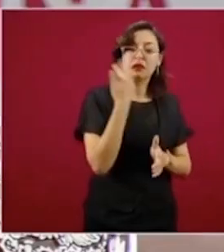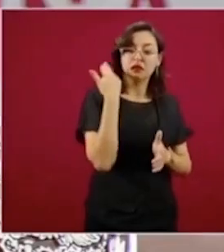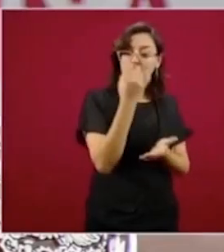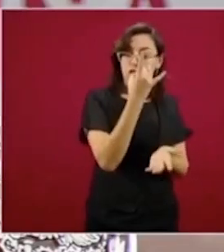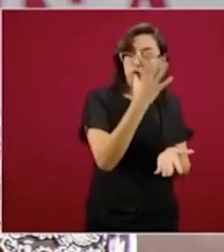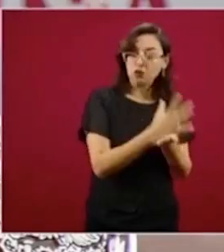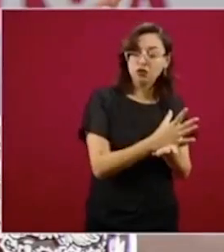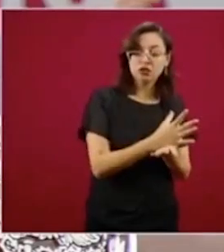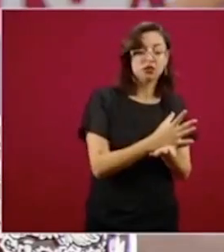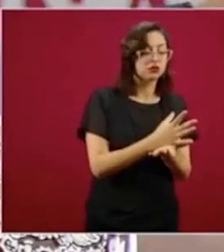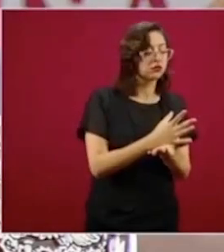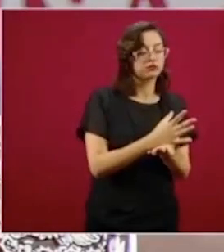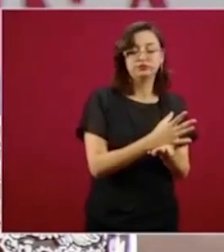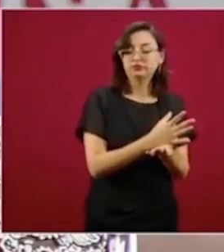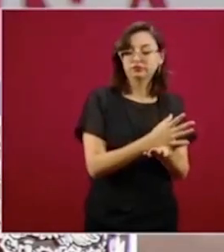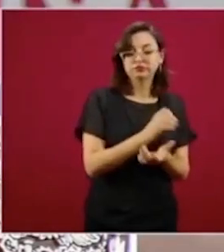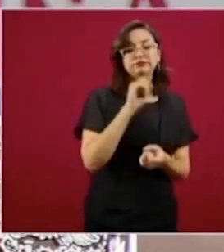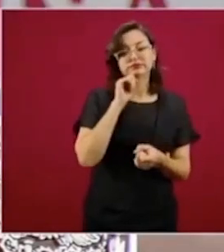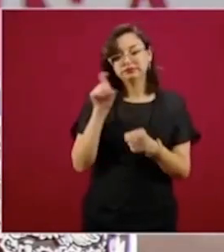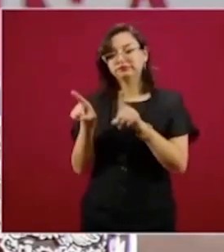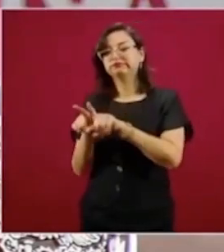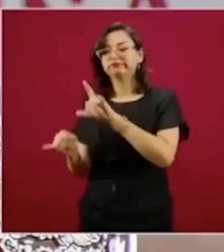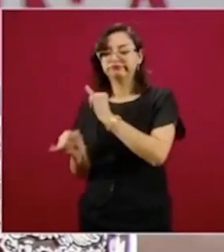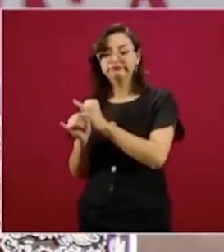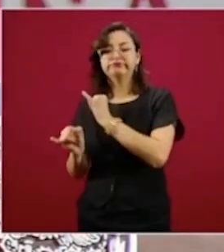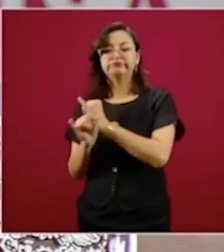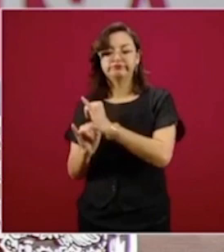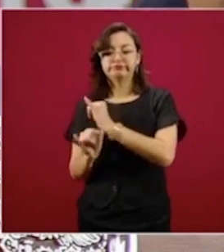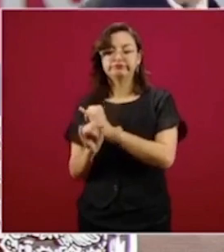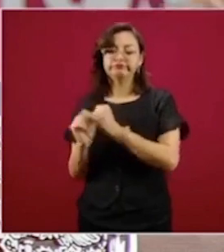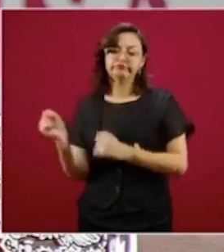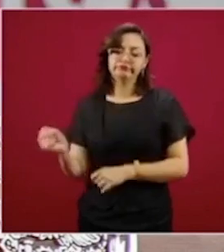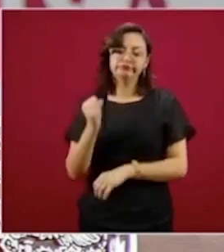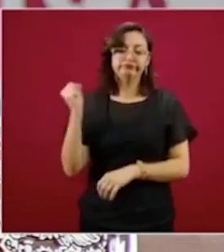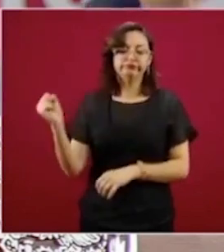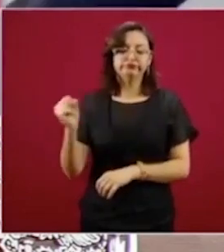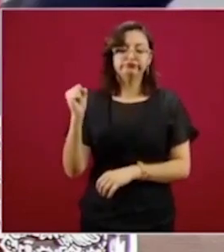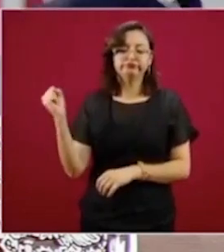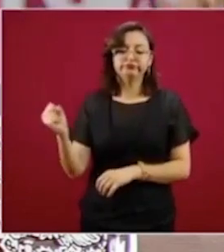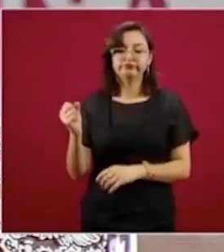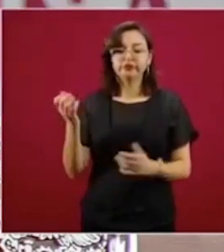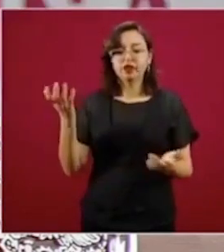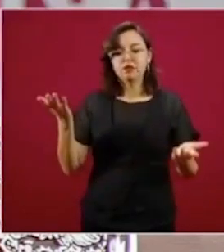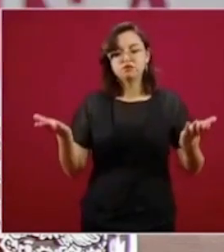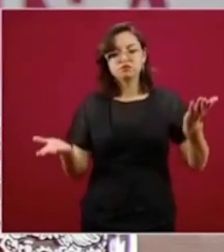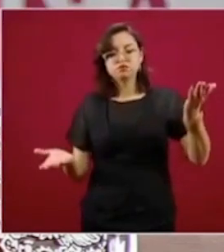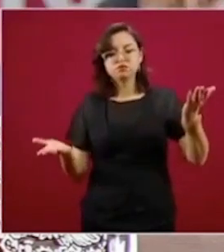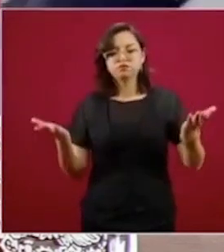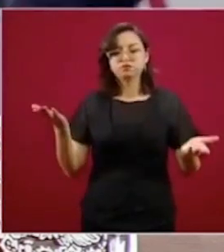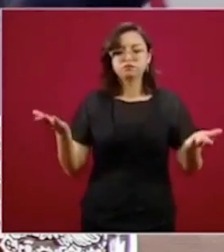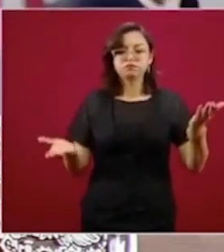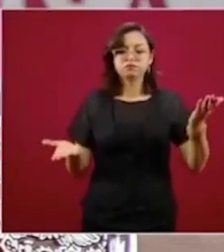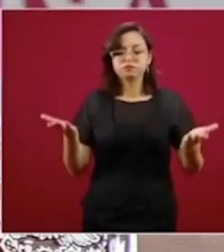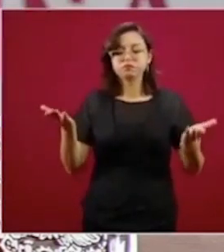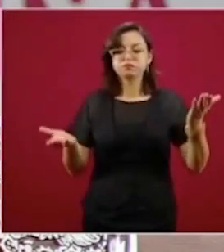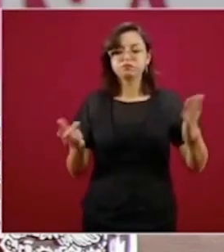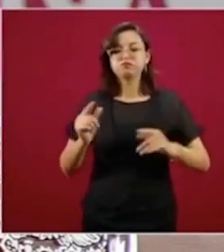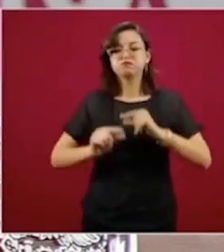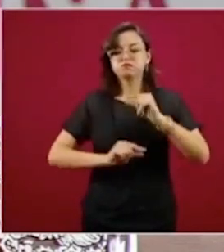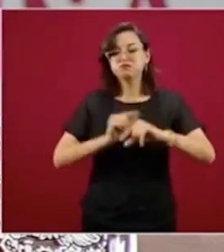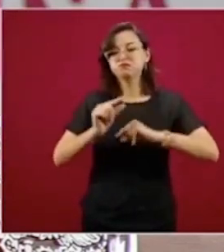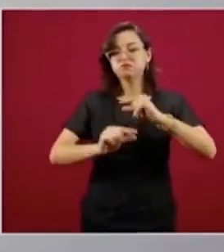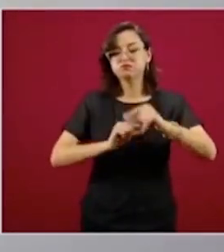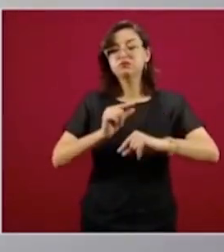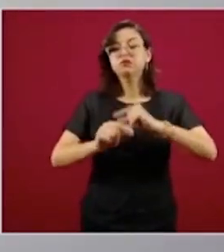están las redes sociales, entonces ahí se logra el equilibrio.